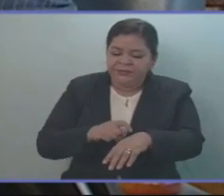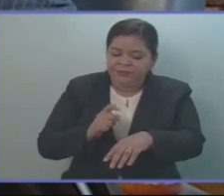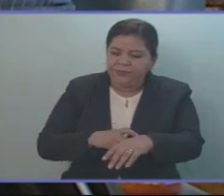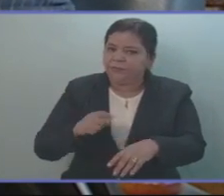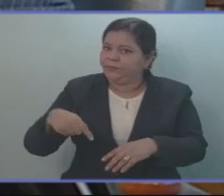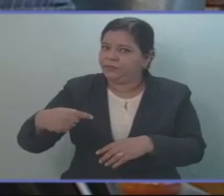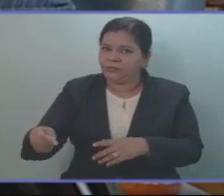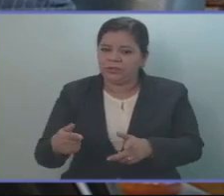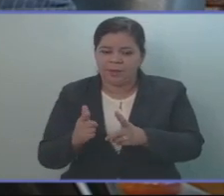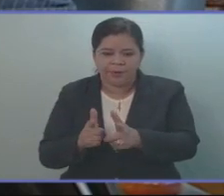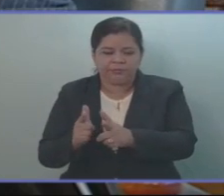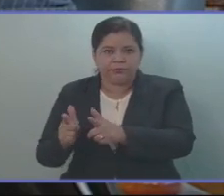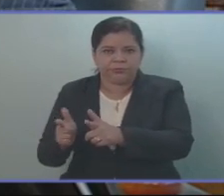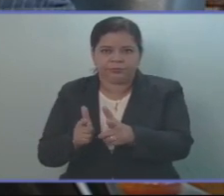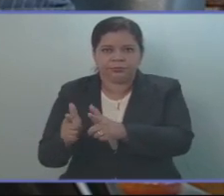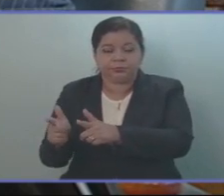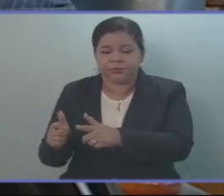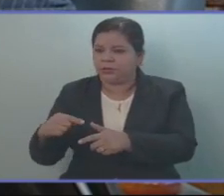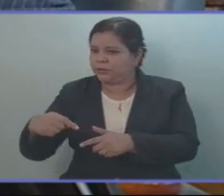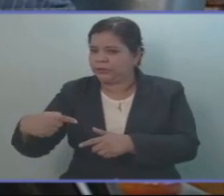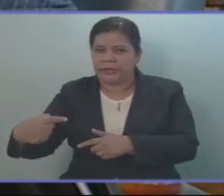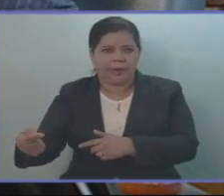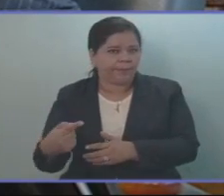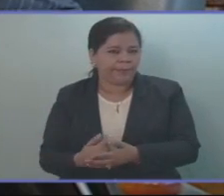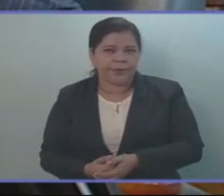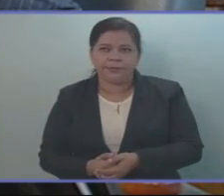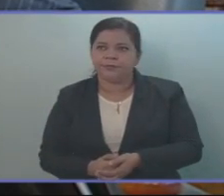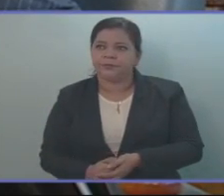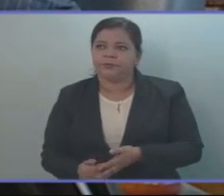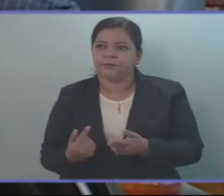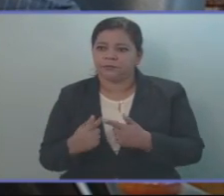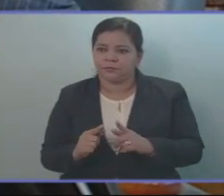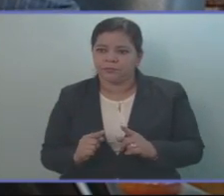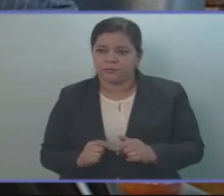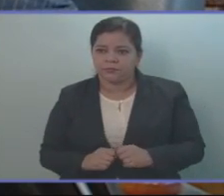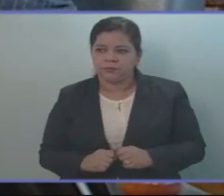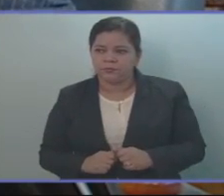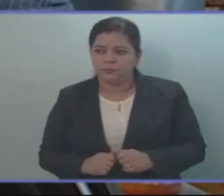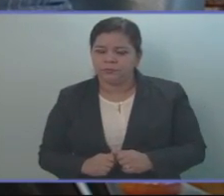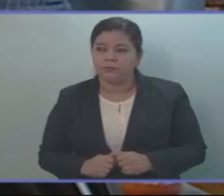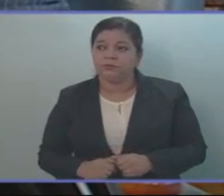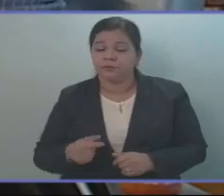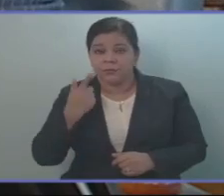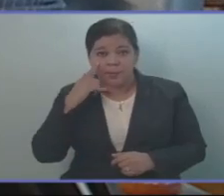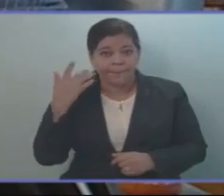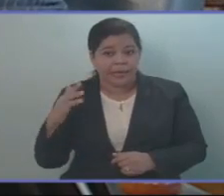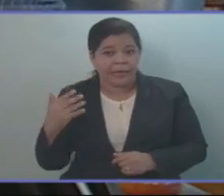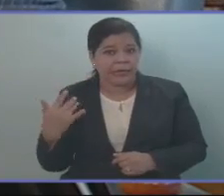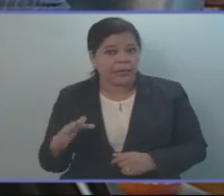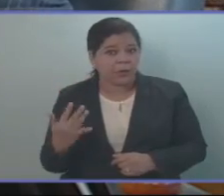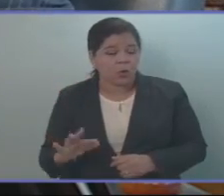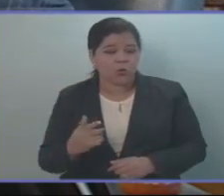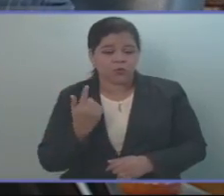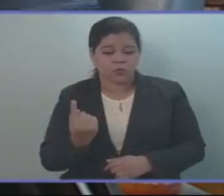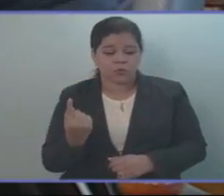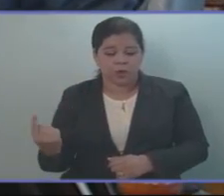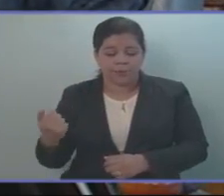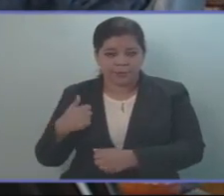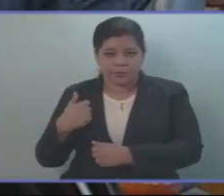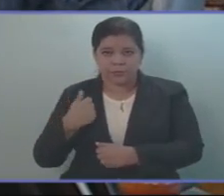activo y muy, como digamos, muy peligroso para las tropas que están ahí.